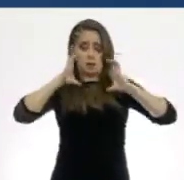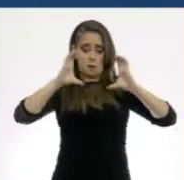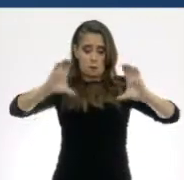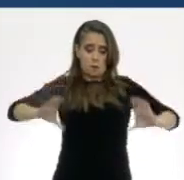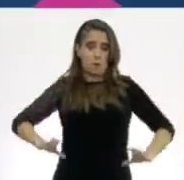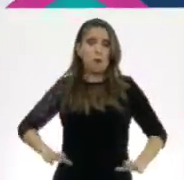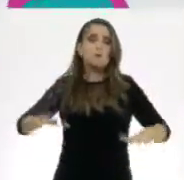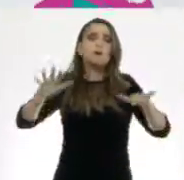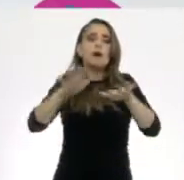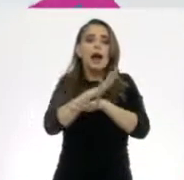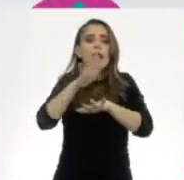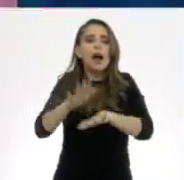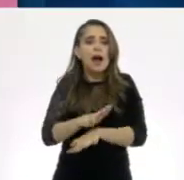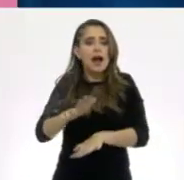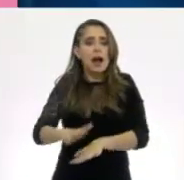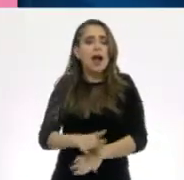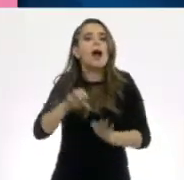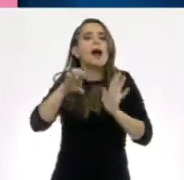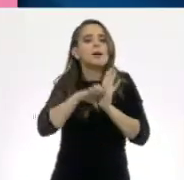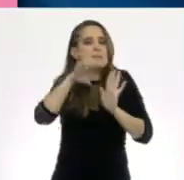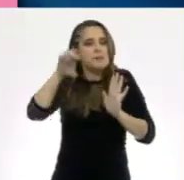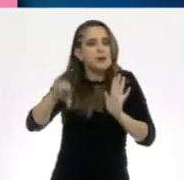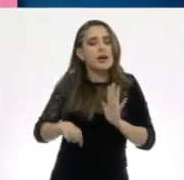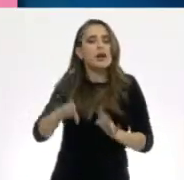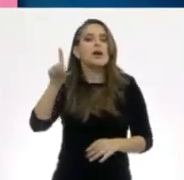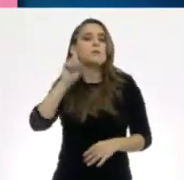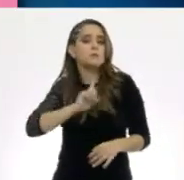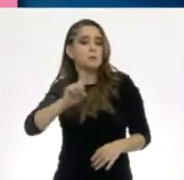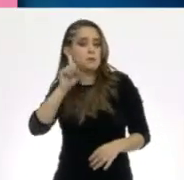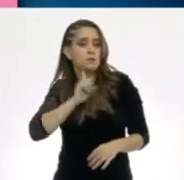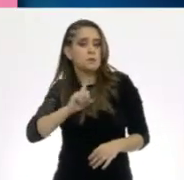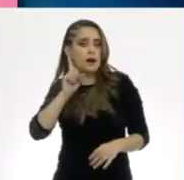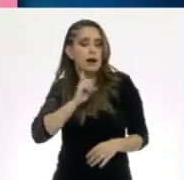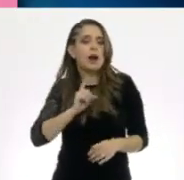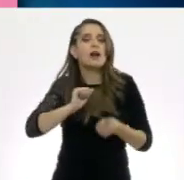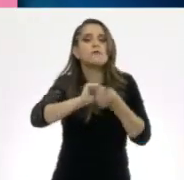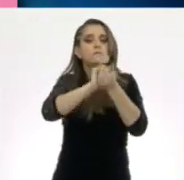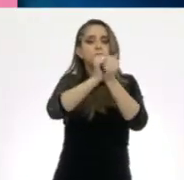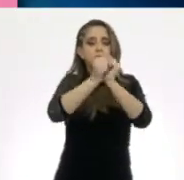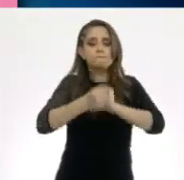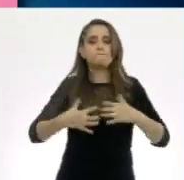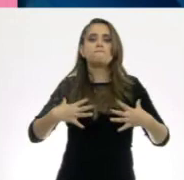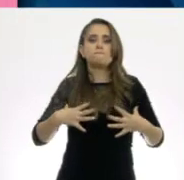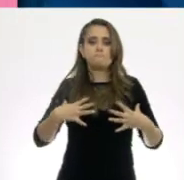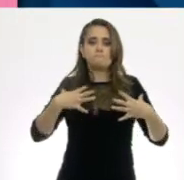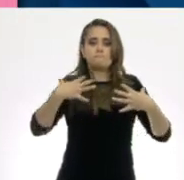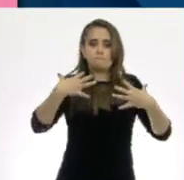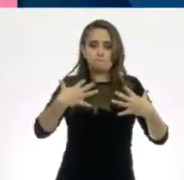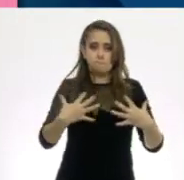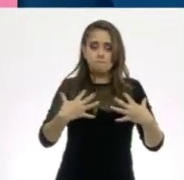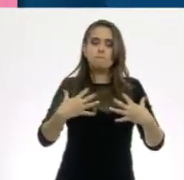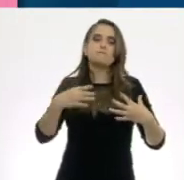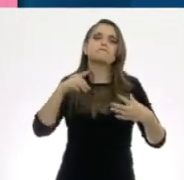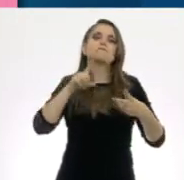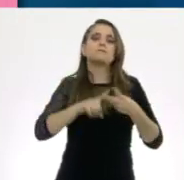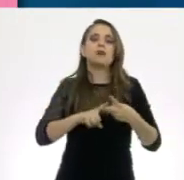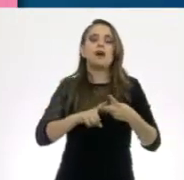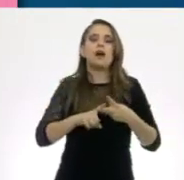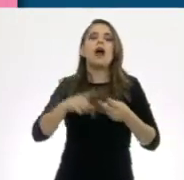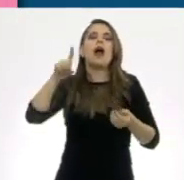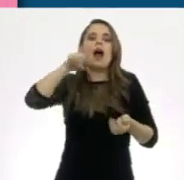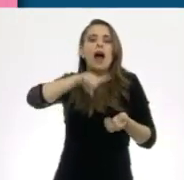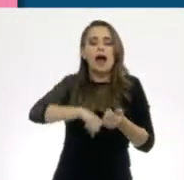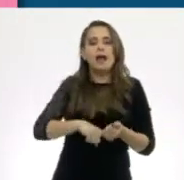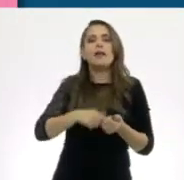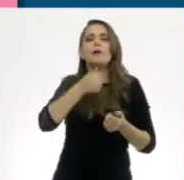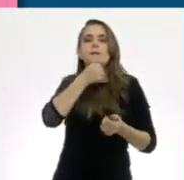cambios. Por ejemplo, las mujeres desarrollan sus glándulas mamarias, crece vello en